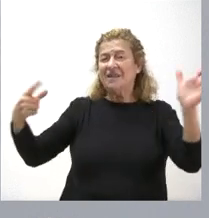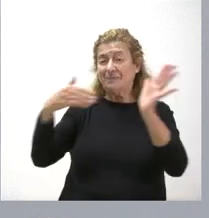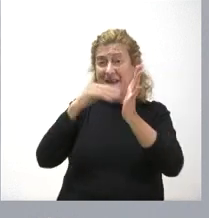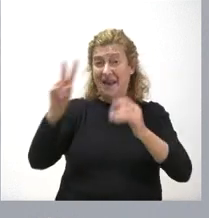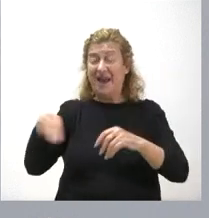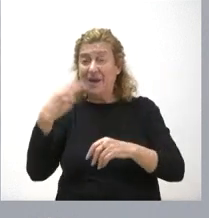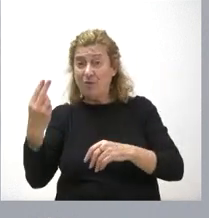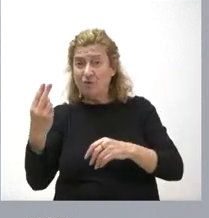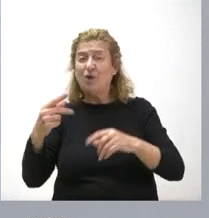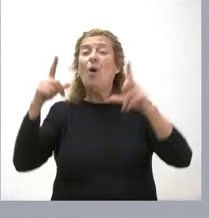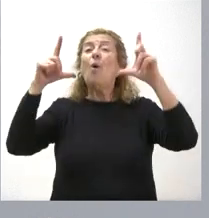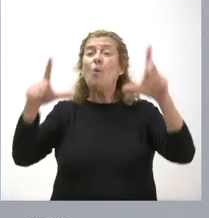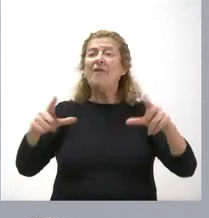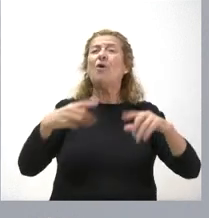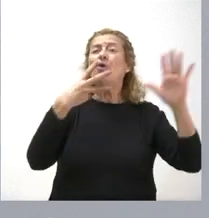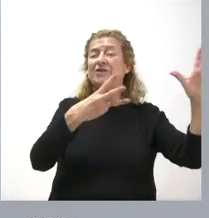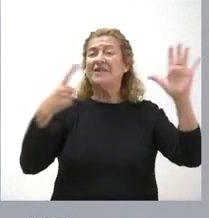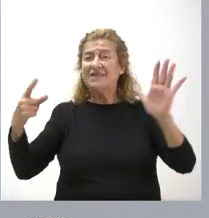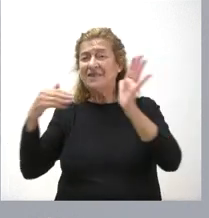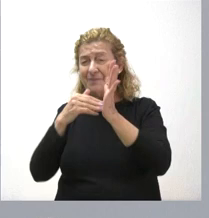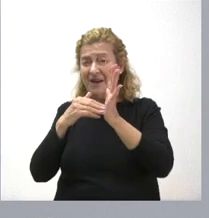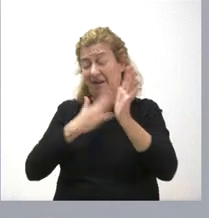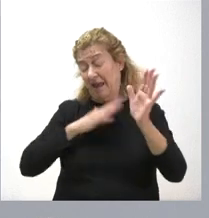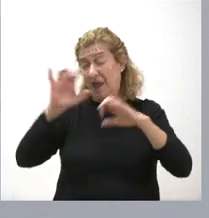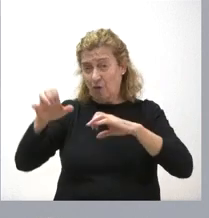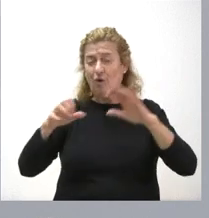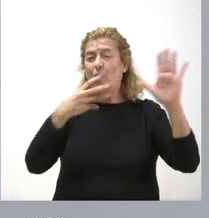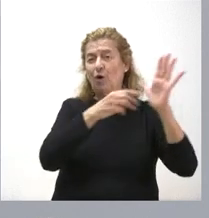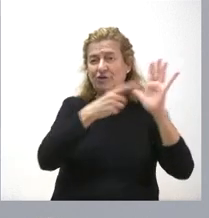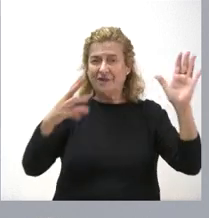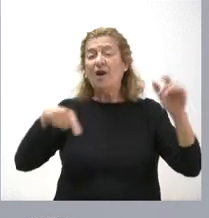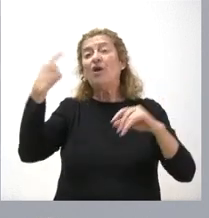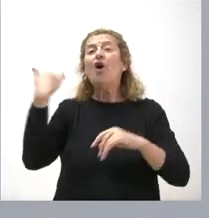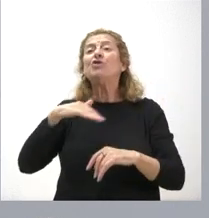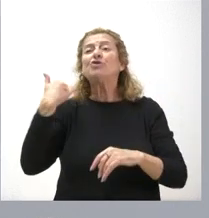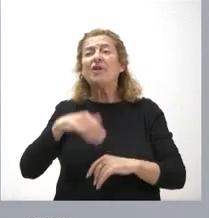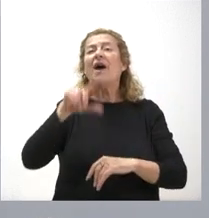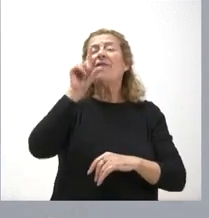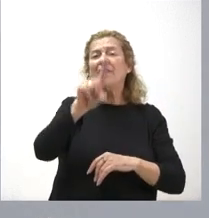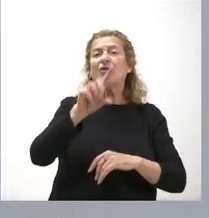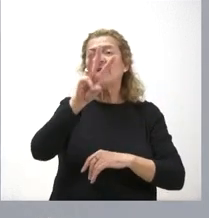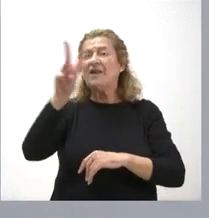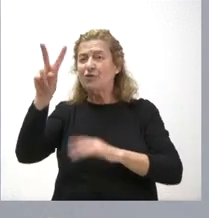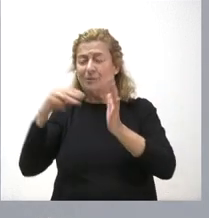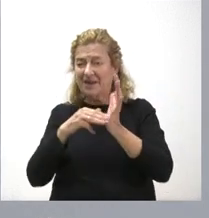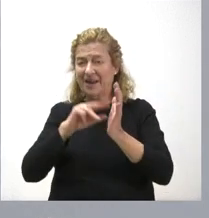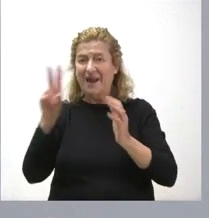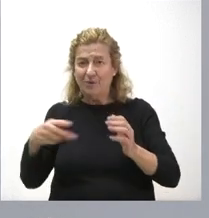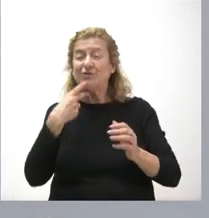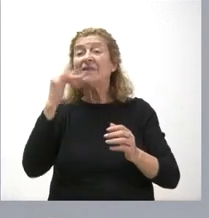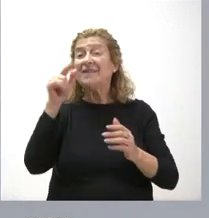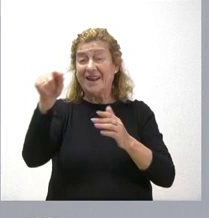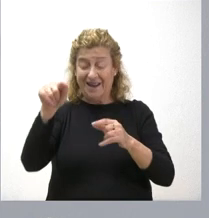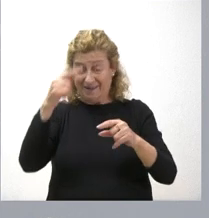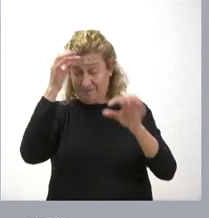en Cuadro son 86.000 euros, Cuadros León y en Atauta, en Soria, 132.000 euros. Tienen ustedes el detalle de estas